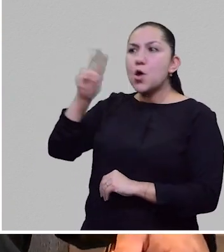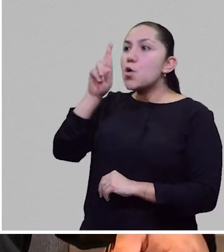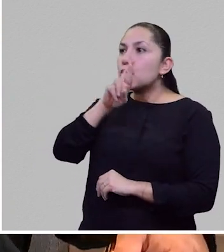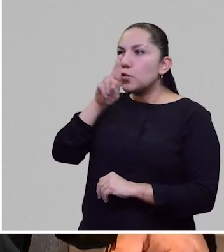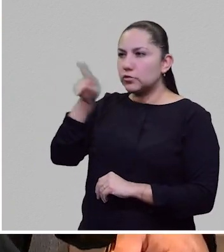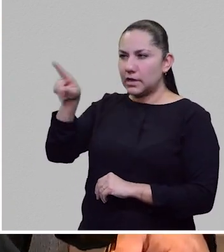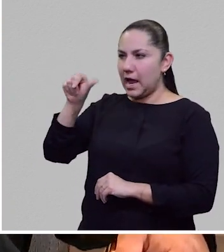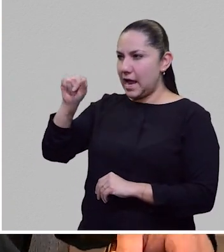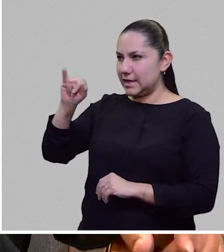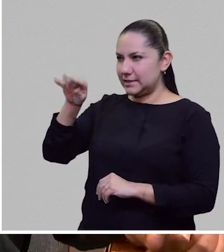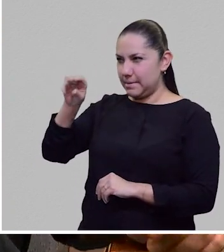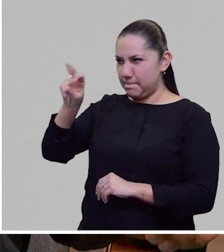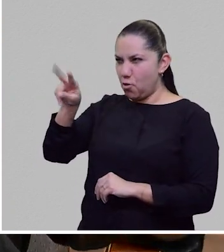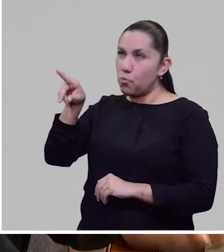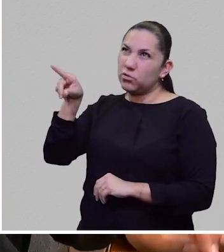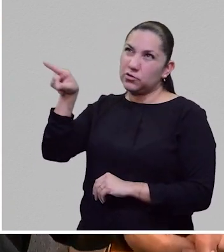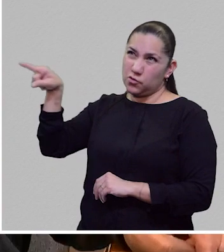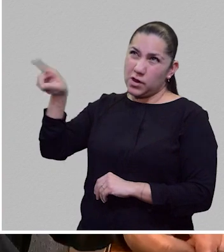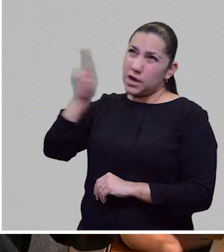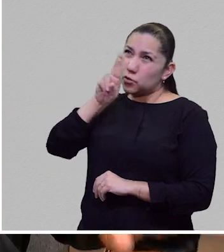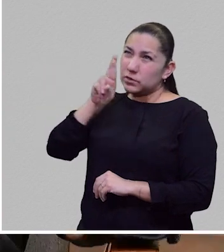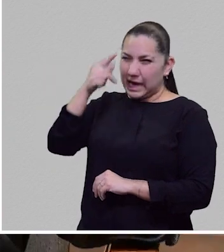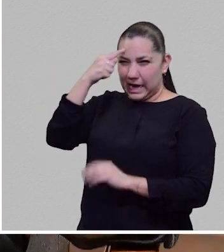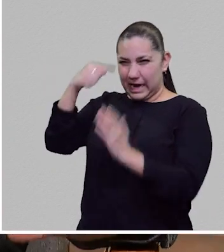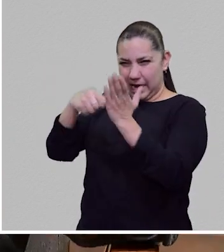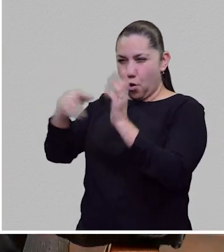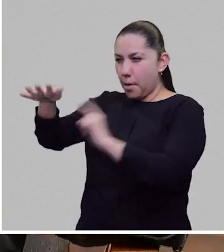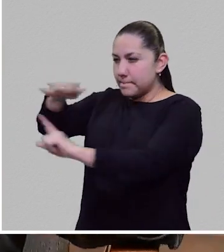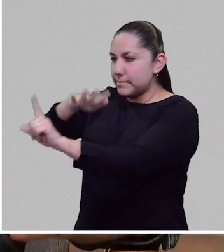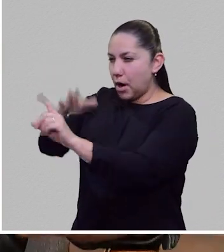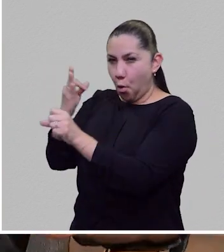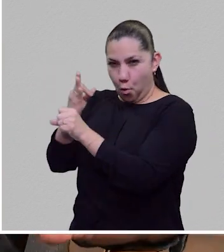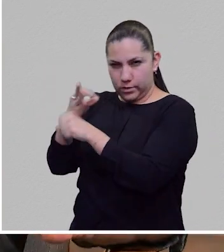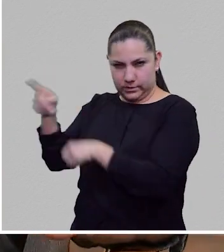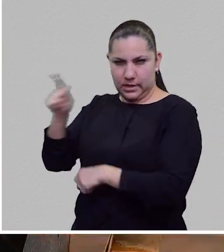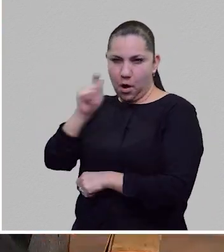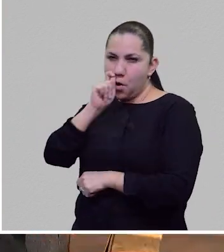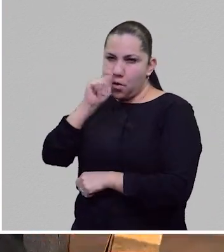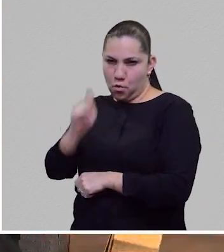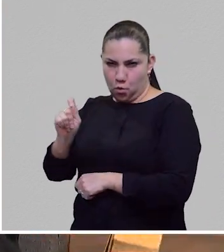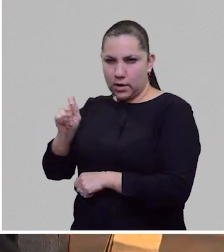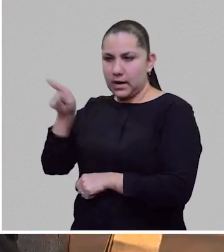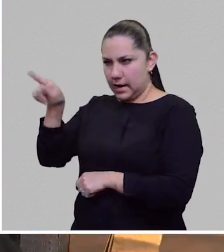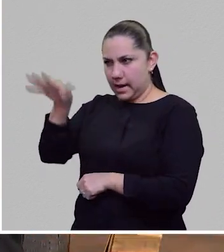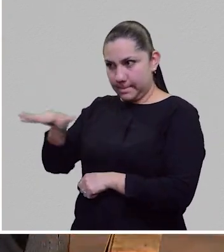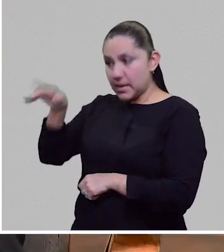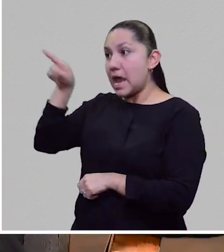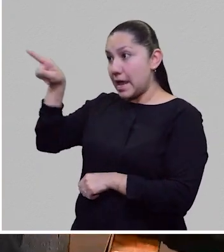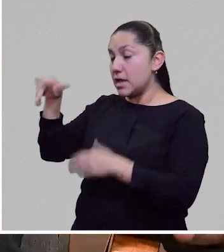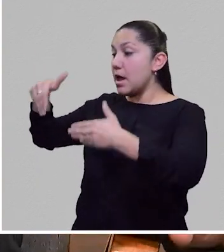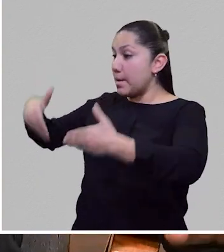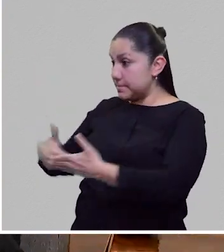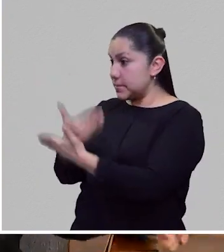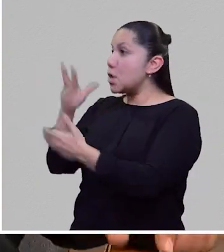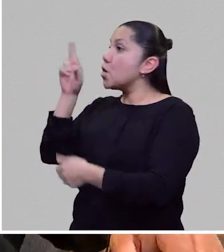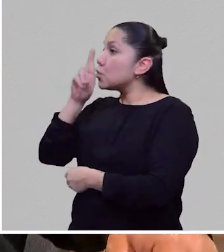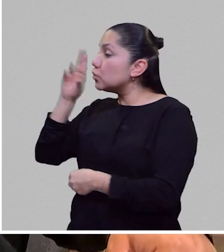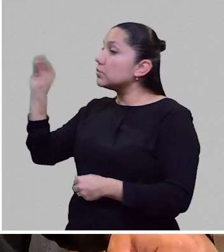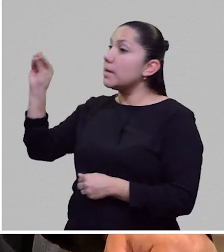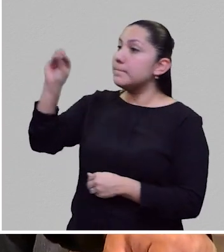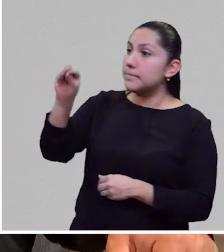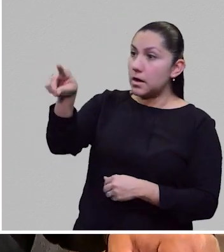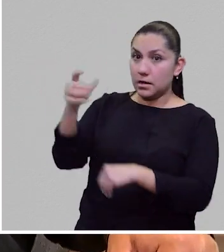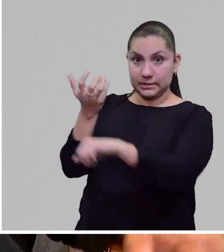No estoy muy seguro exactamente de dónde, creo que ahora sería Ucrania, pero eso te digo que hoy no tengo el dato preciso. Nace en Rusia, migra a los Estados Unidos